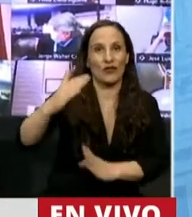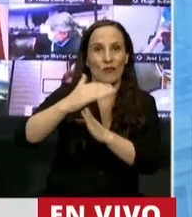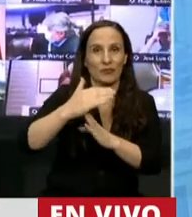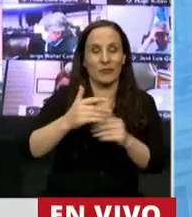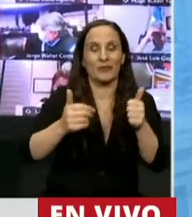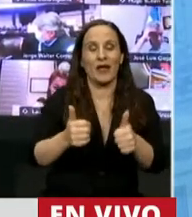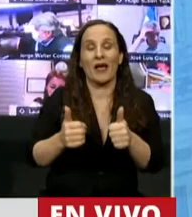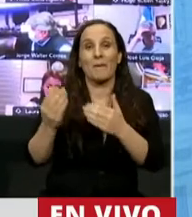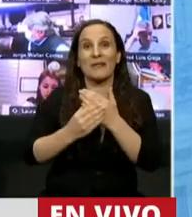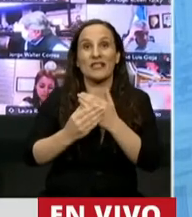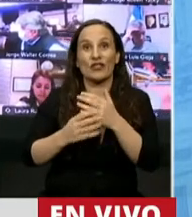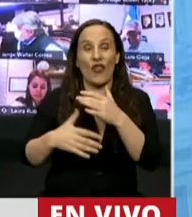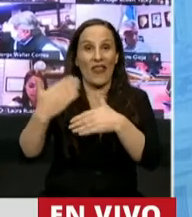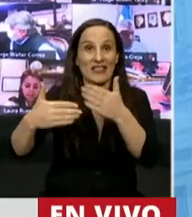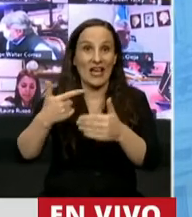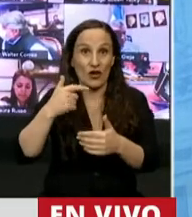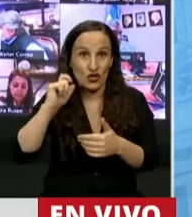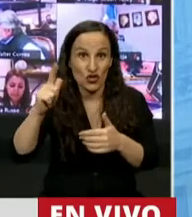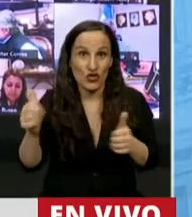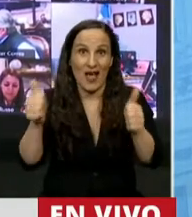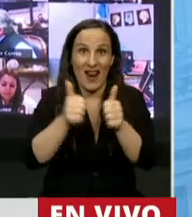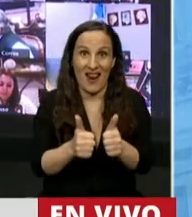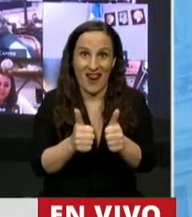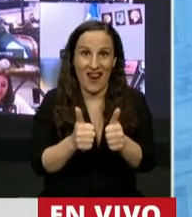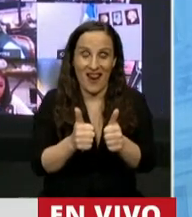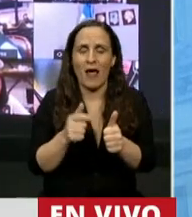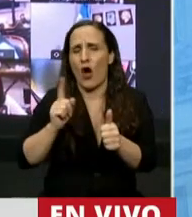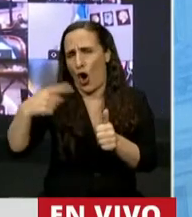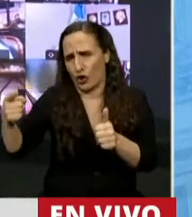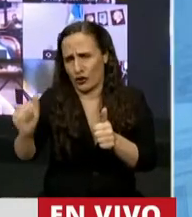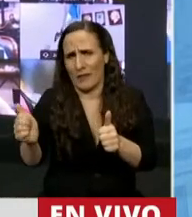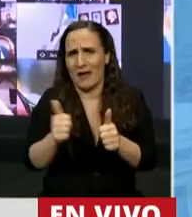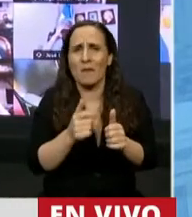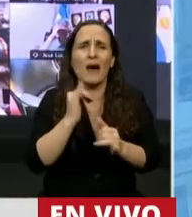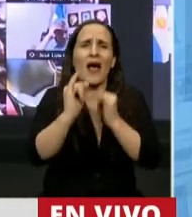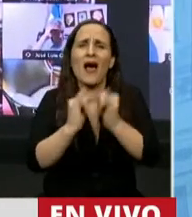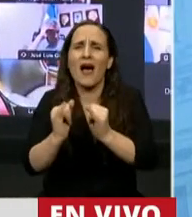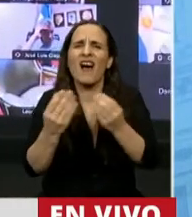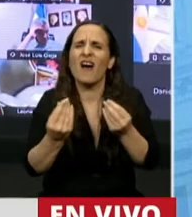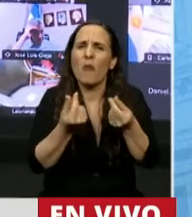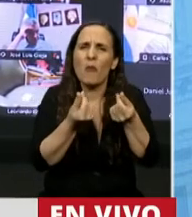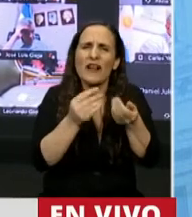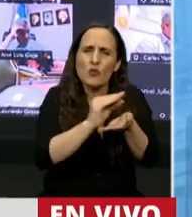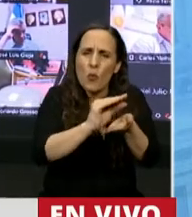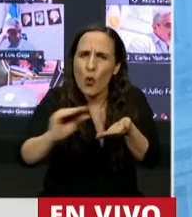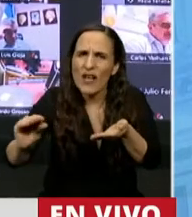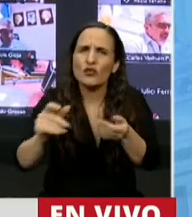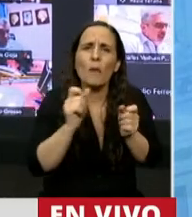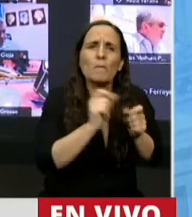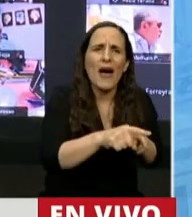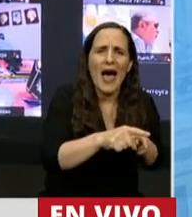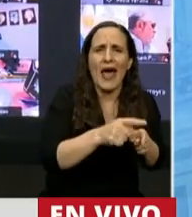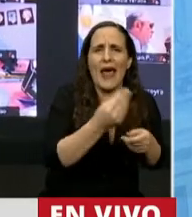Ministro de Desarrollo Social y demás organismos competentes para que informen qué actualizaciones de partidas presupuestarias corresponden a la política